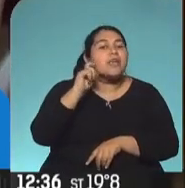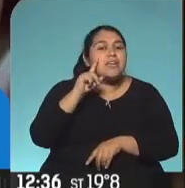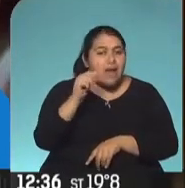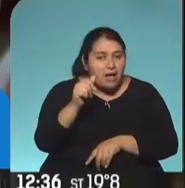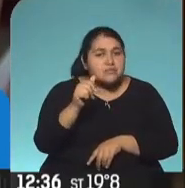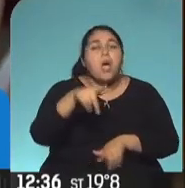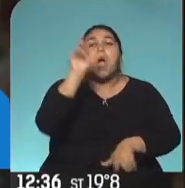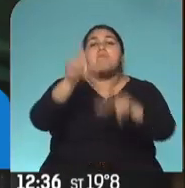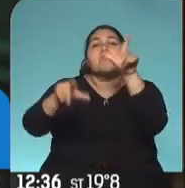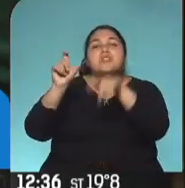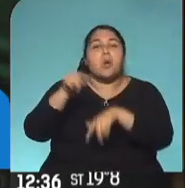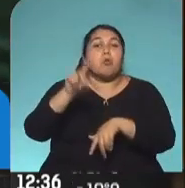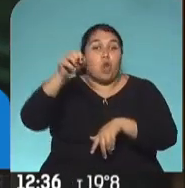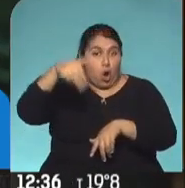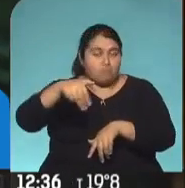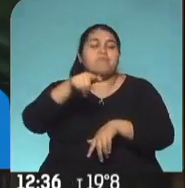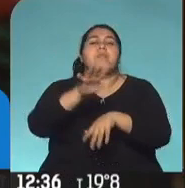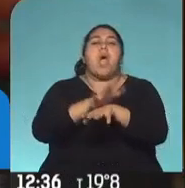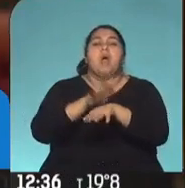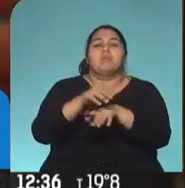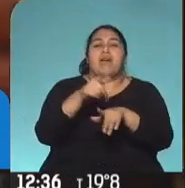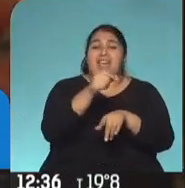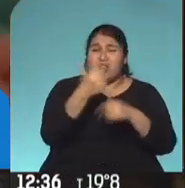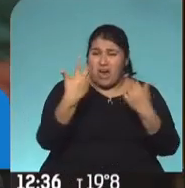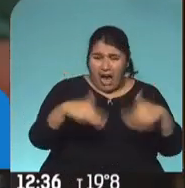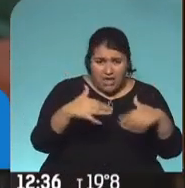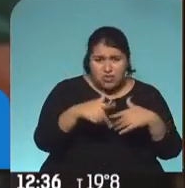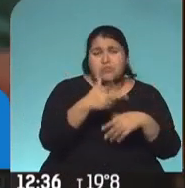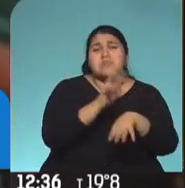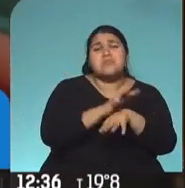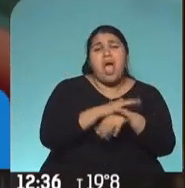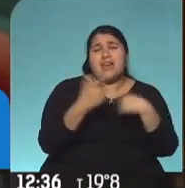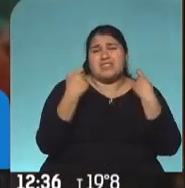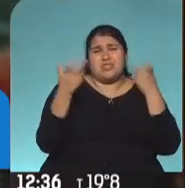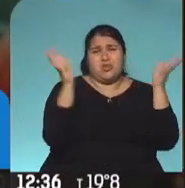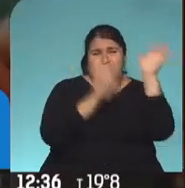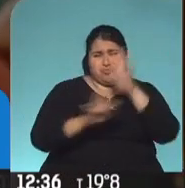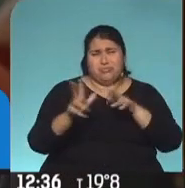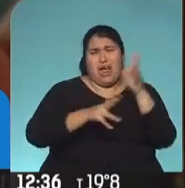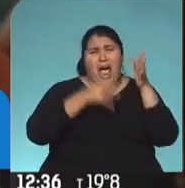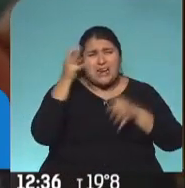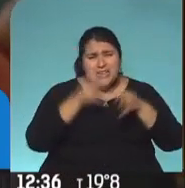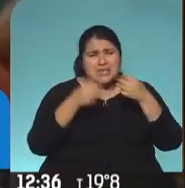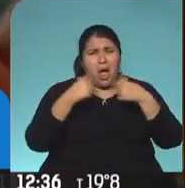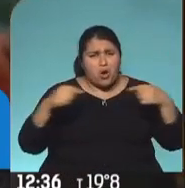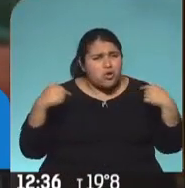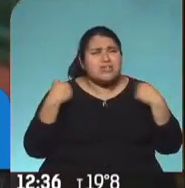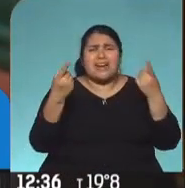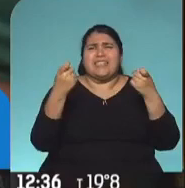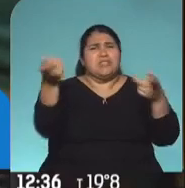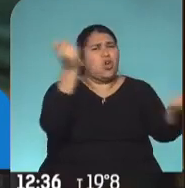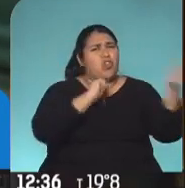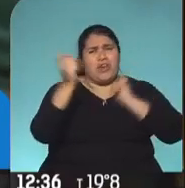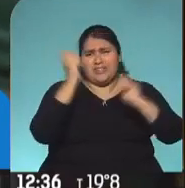particulares. El experimento es caro, hay que comprar 72 canastas, que hacer todos los estudios médicos, hay que hacer todo, es grande.